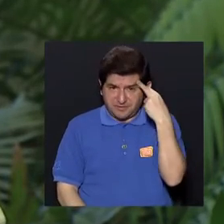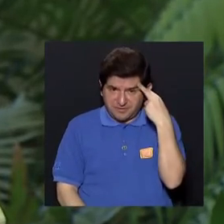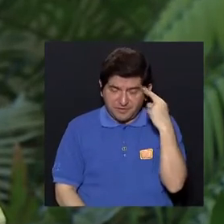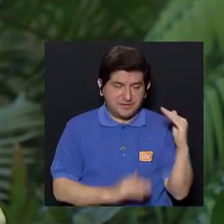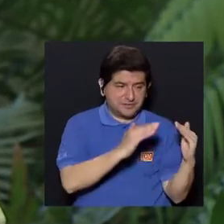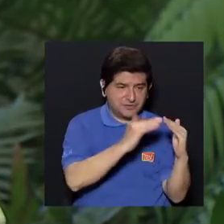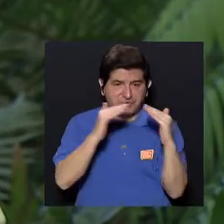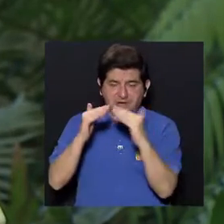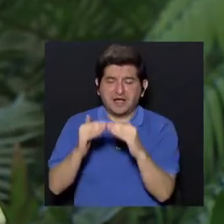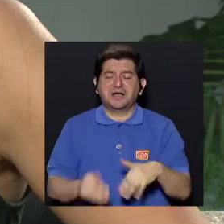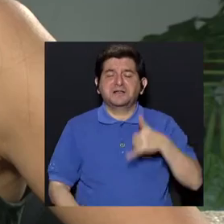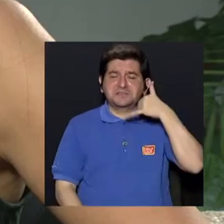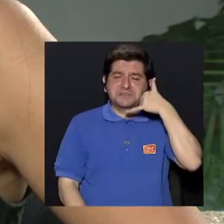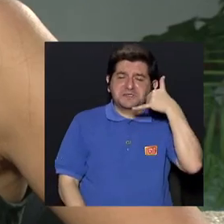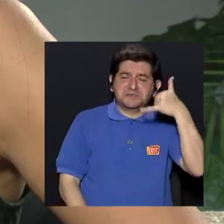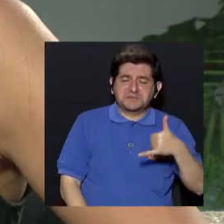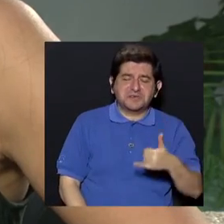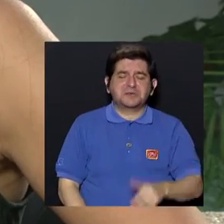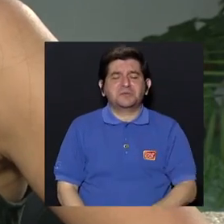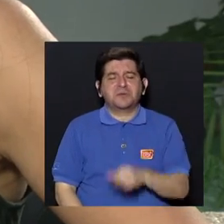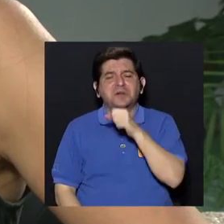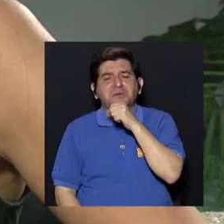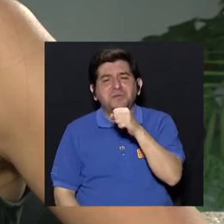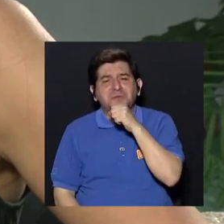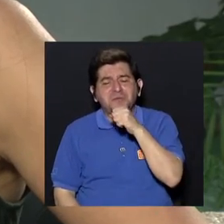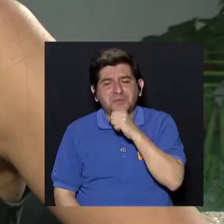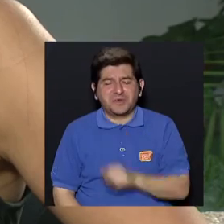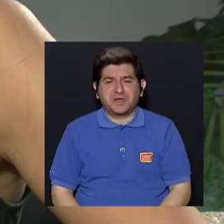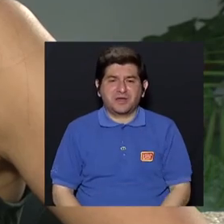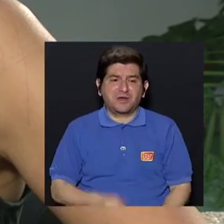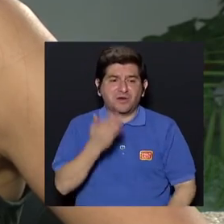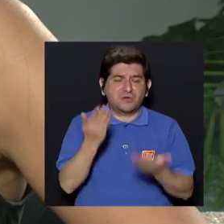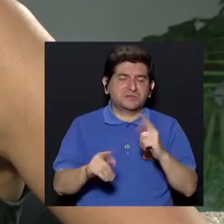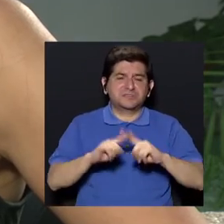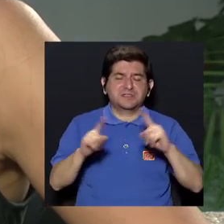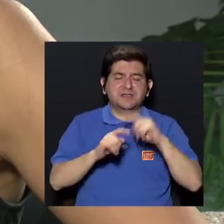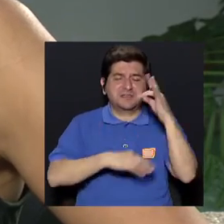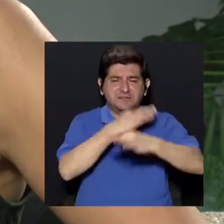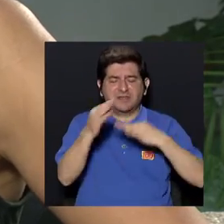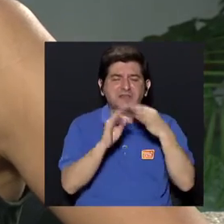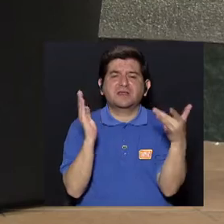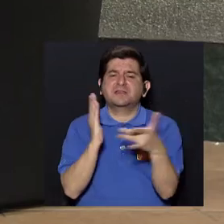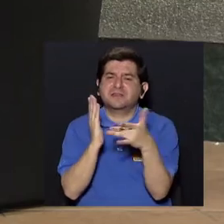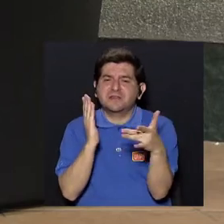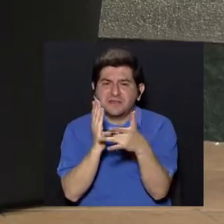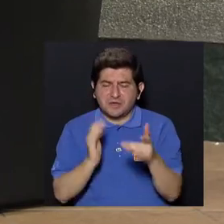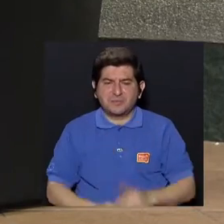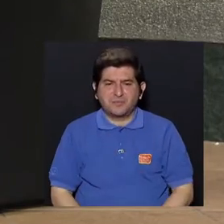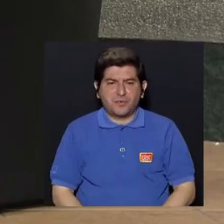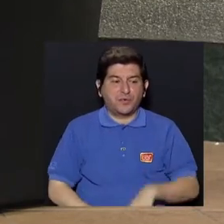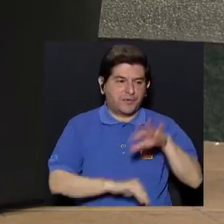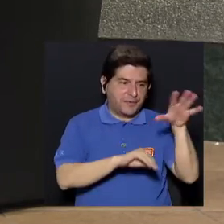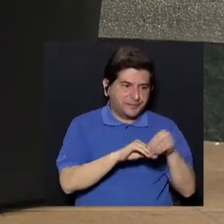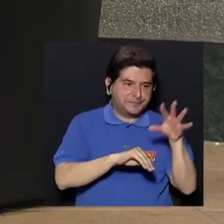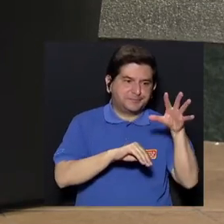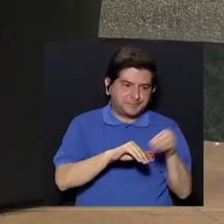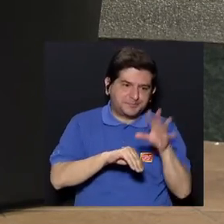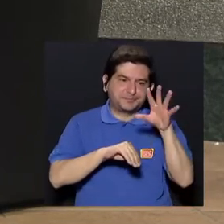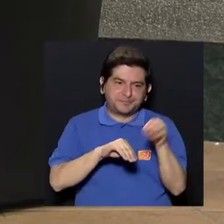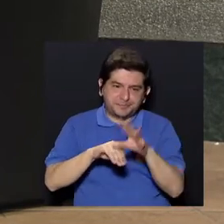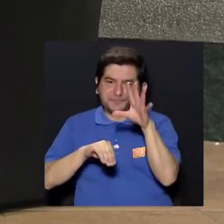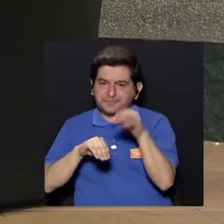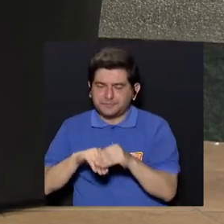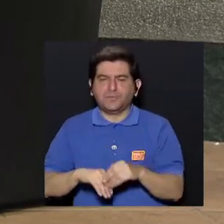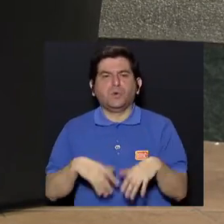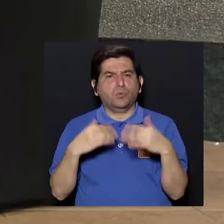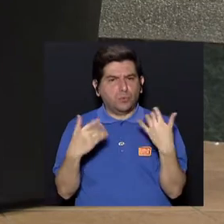Yo creo que en las casas todos tenemos celulares viejos, dispositivos de otras naturalezas y todo. Y que sumando de nuevo el uno más el